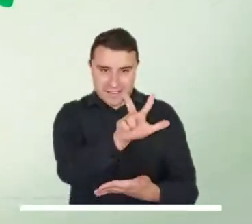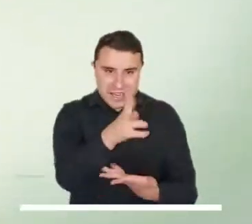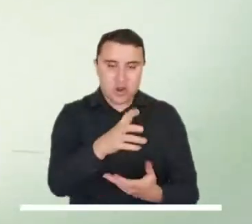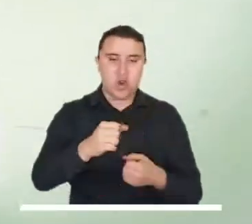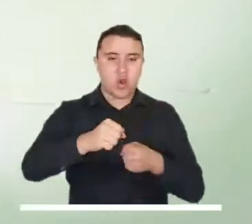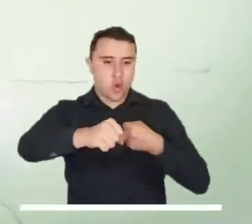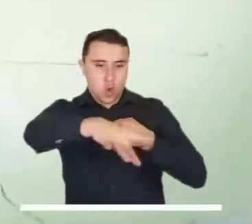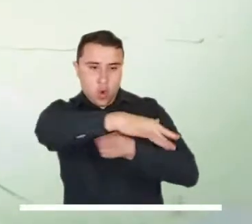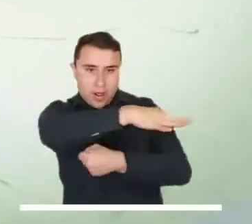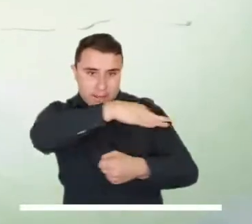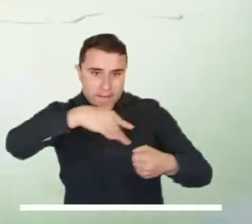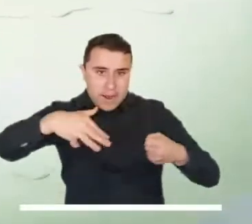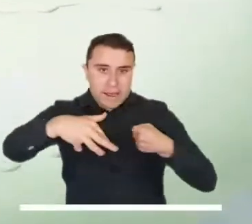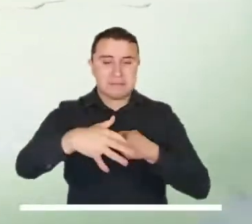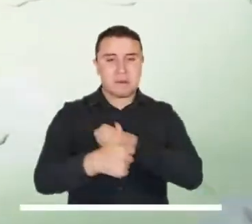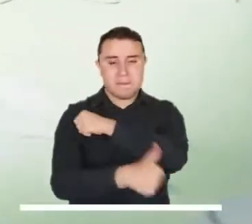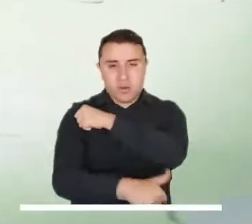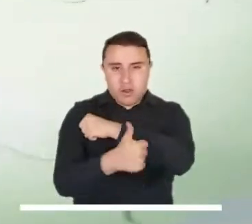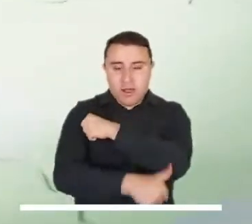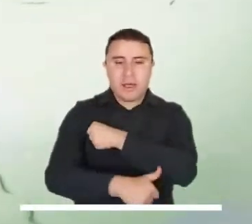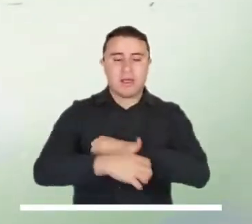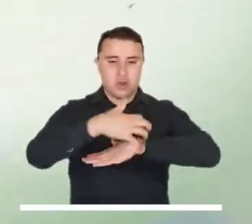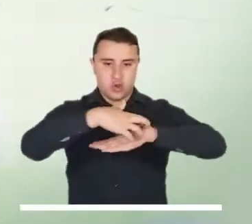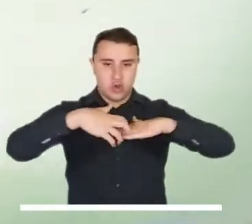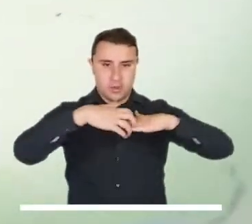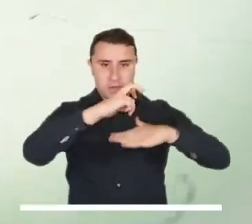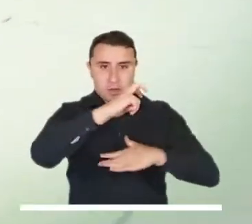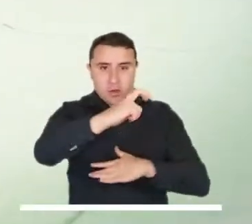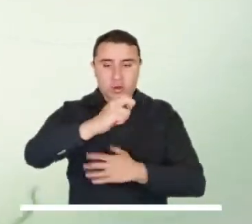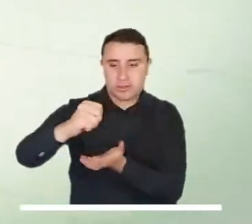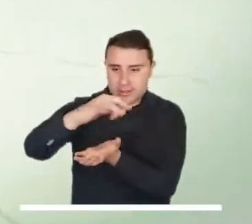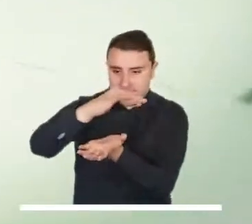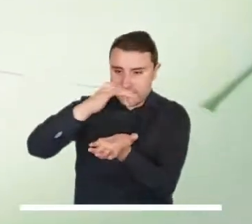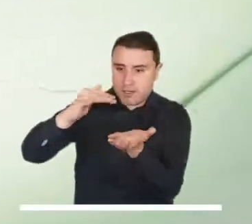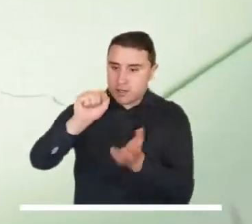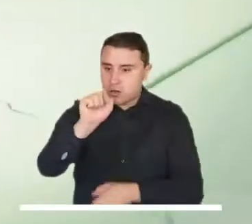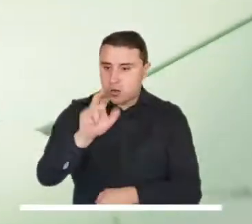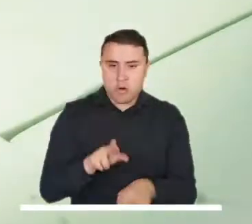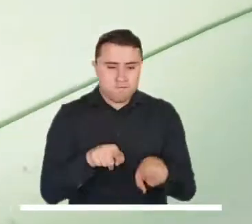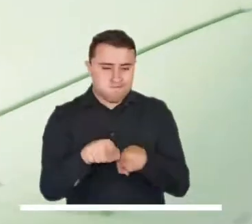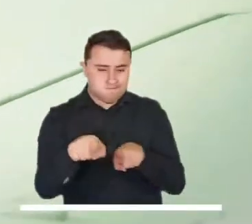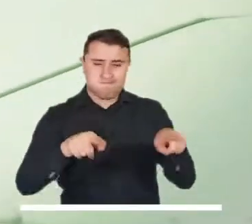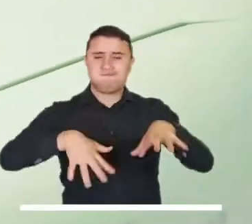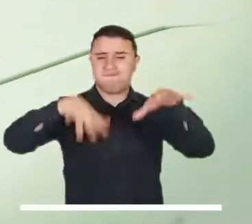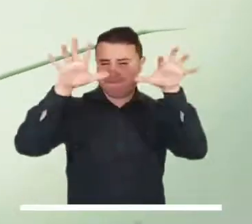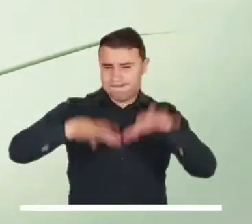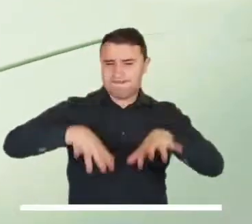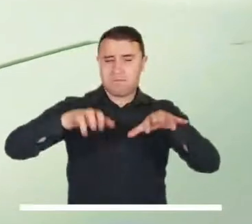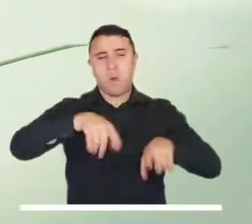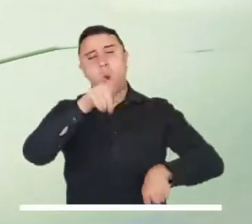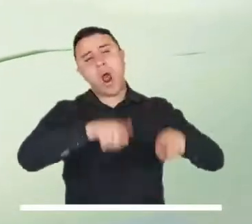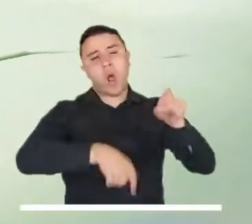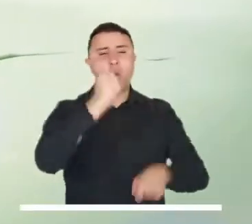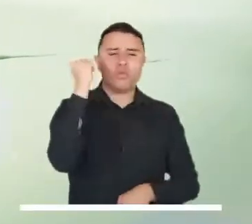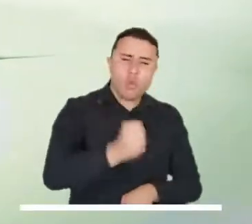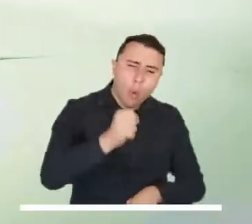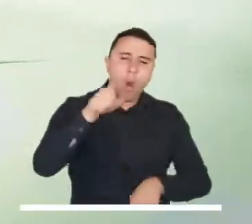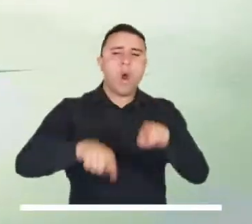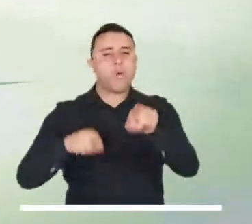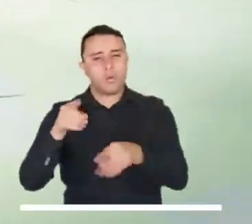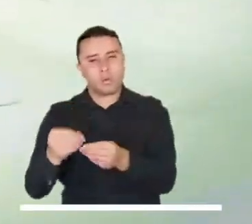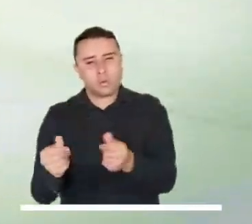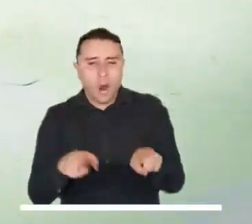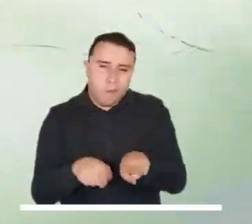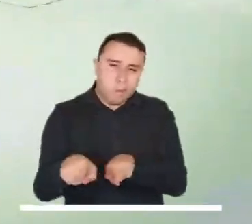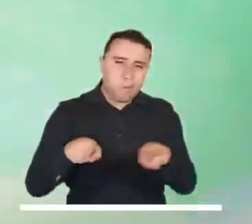Antioquia, Eje Cafetero, así como algunas zonas de Cundinamarca, Boyacá, Norte de Tolima y el sur de Santander prometen lluvias de